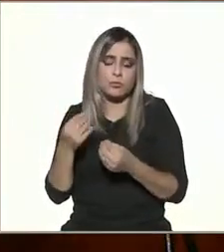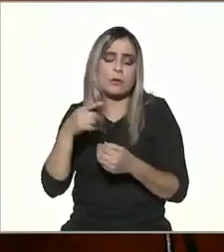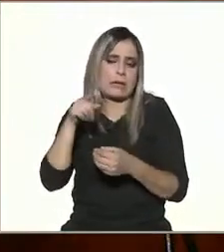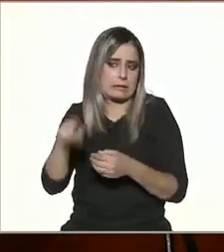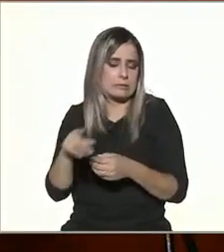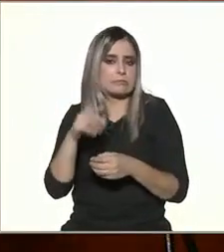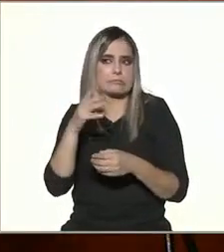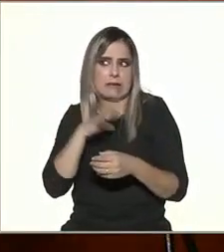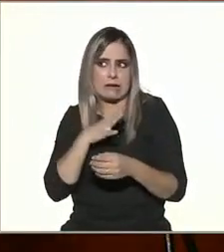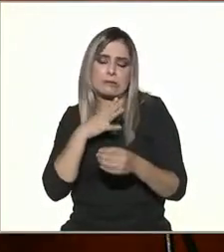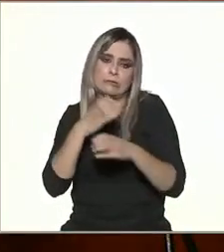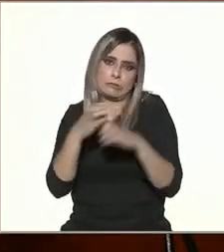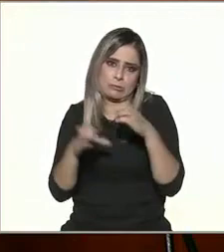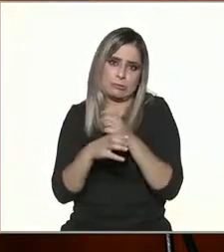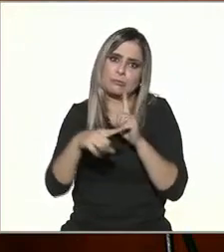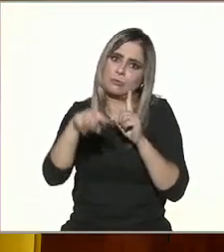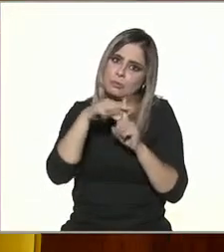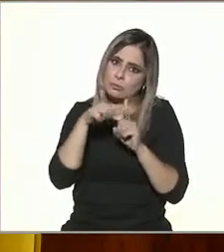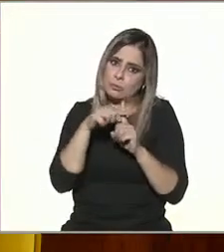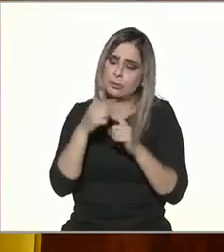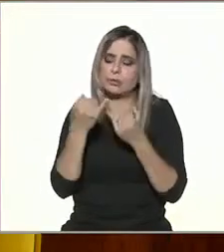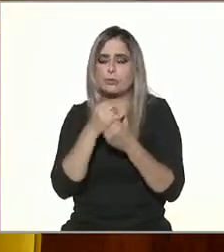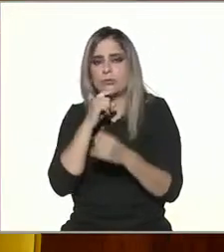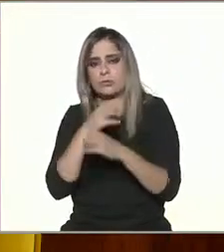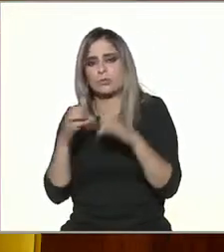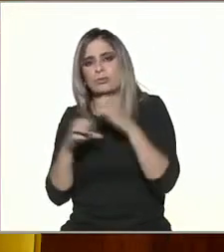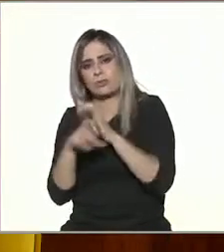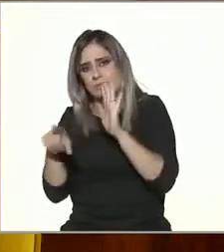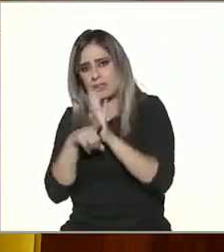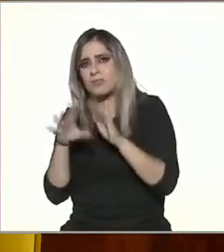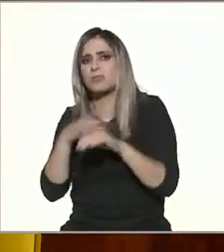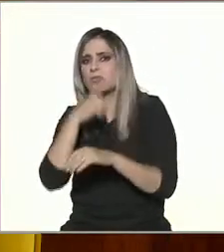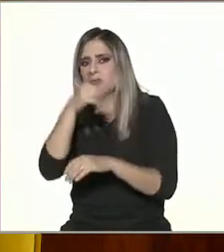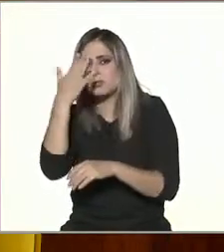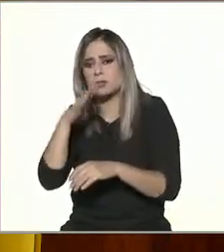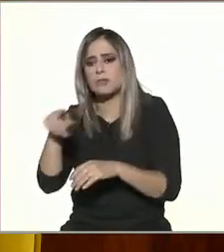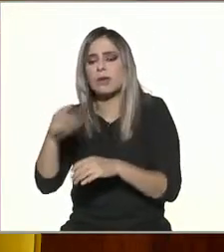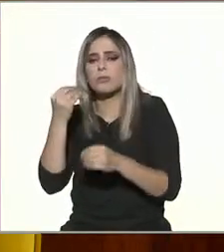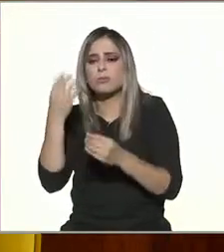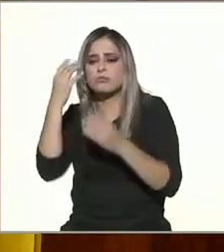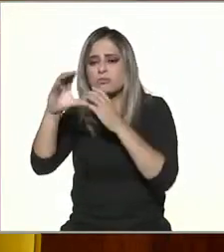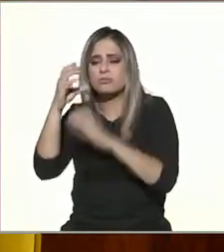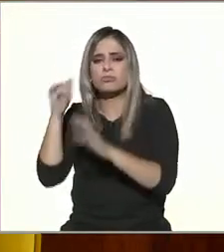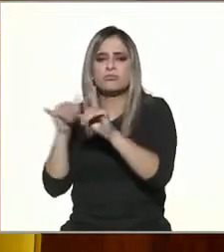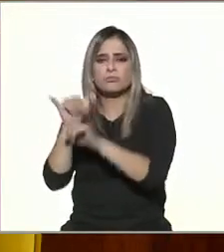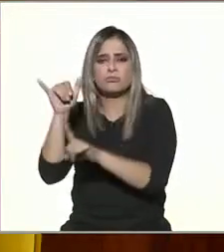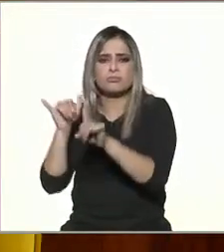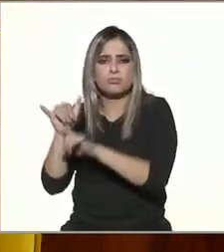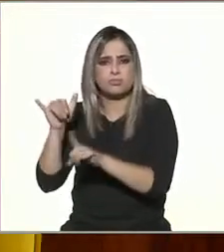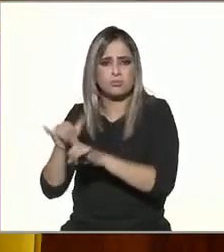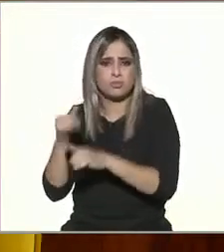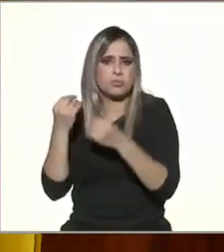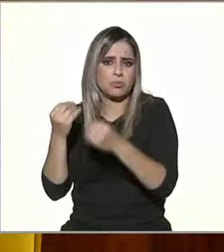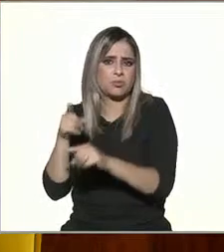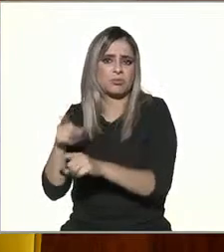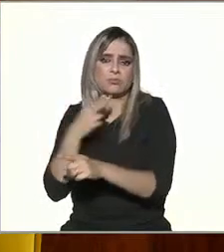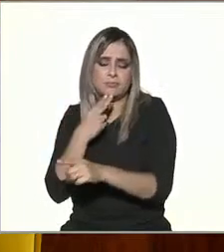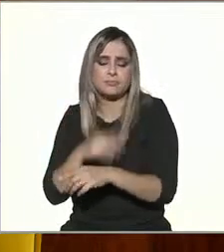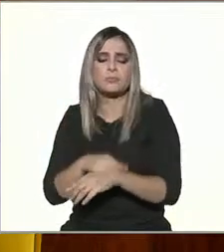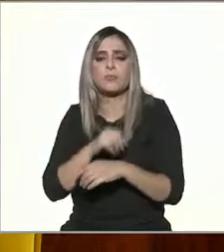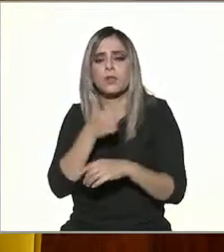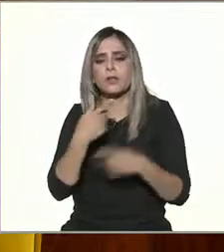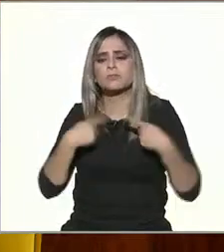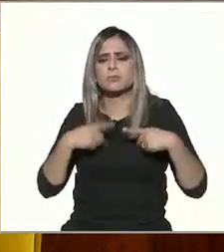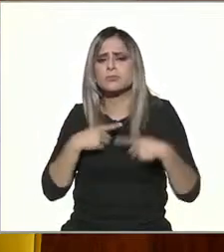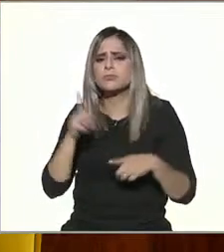también conlleva, pues, hay temas de bullying cibernético, etcétera, etcétera, ¿no? También para entretenimiento